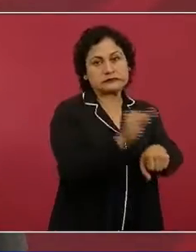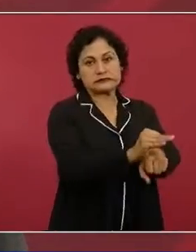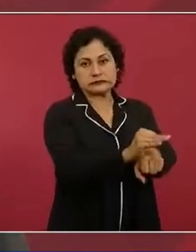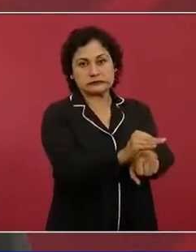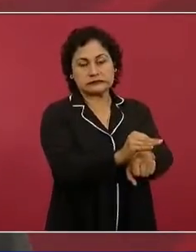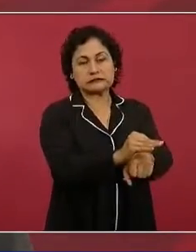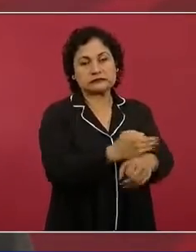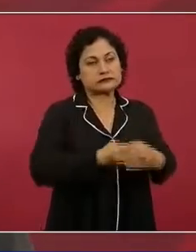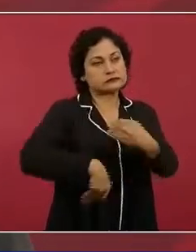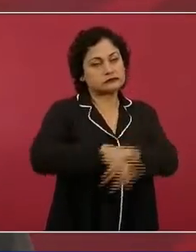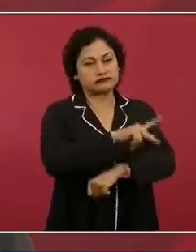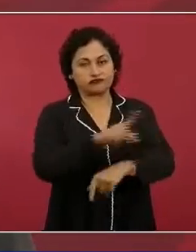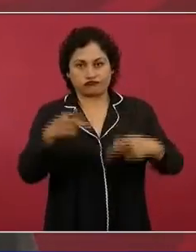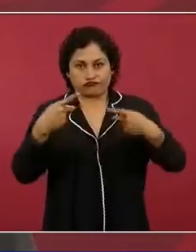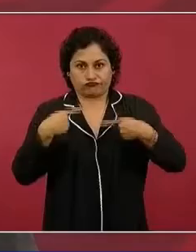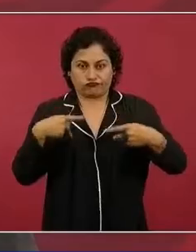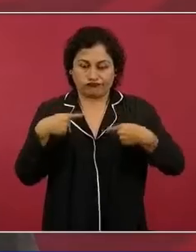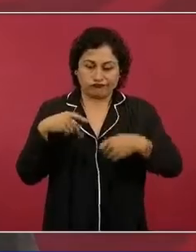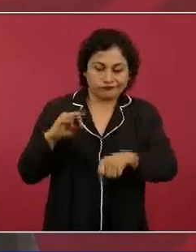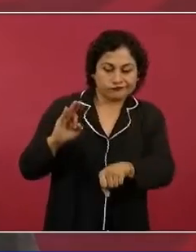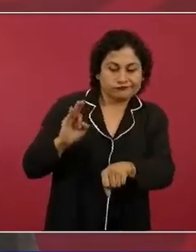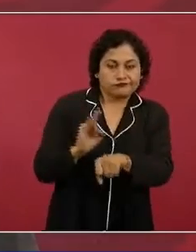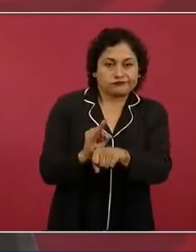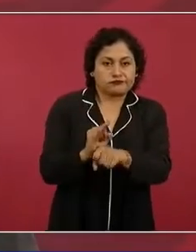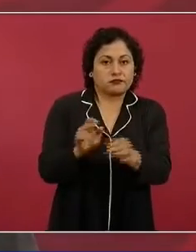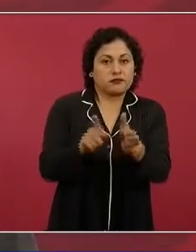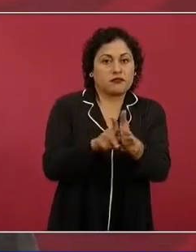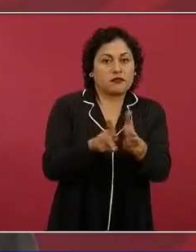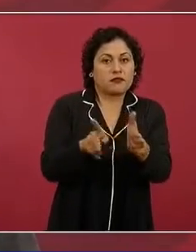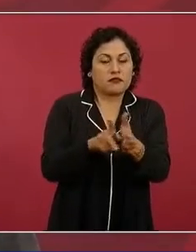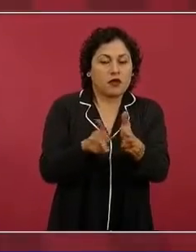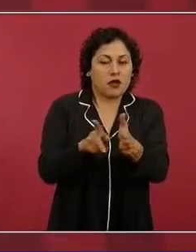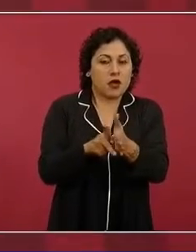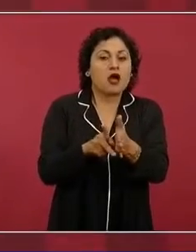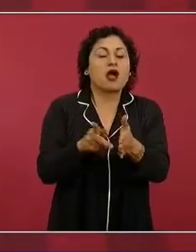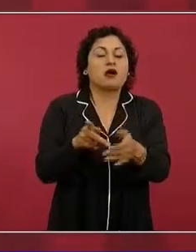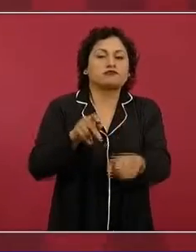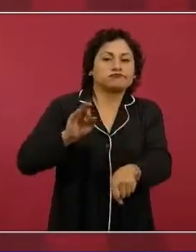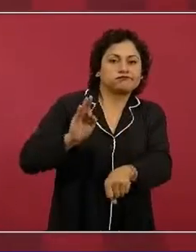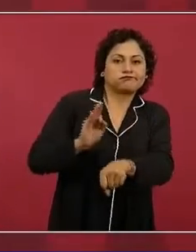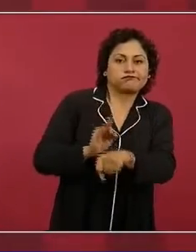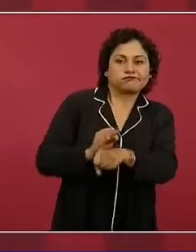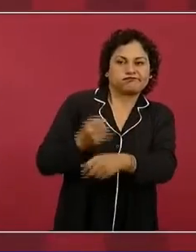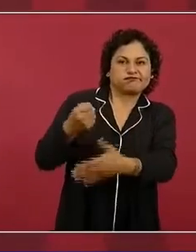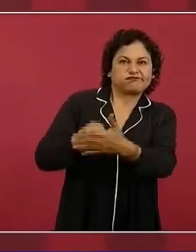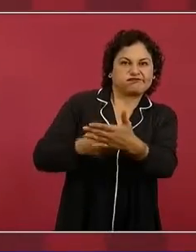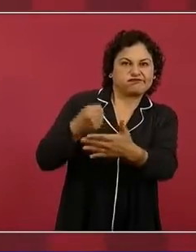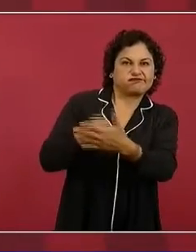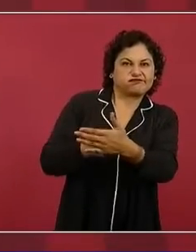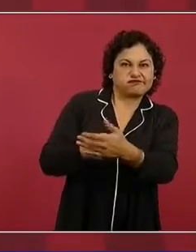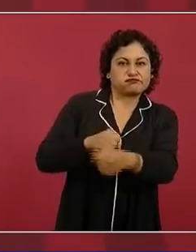ciudadanos, proteger a los defensores de derechos humanos, y